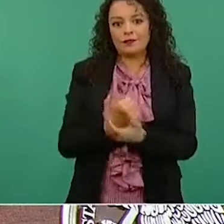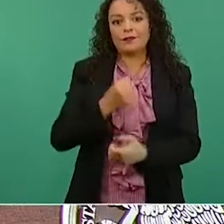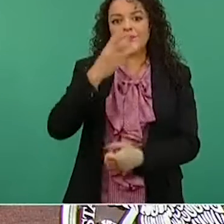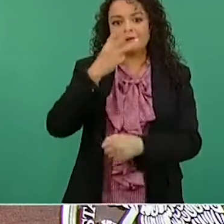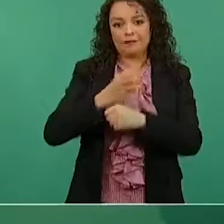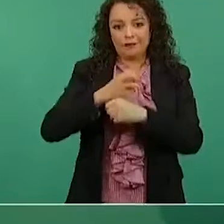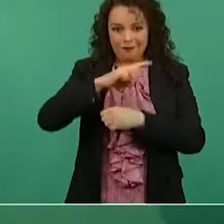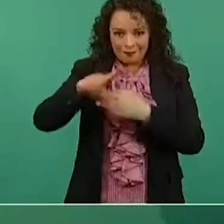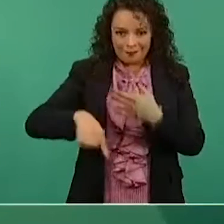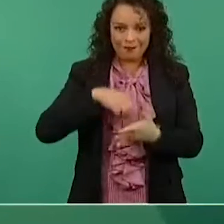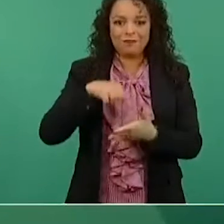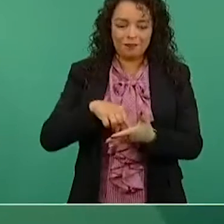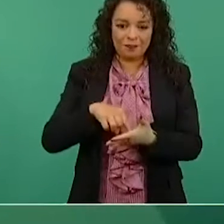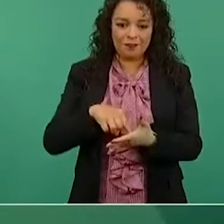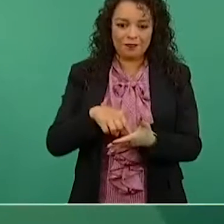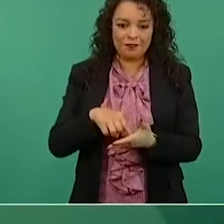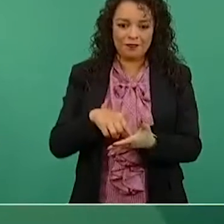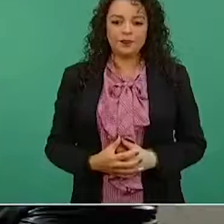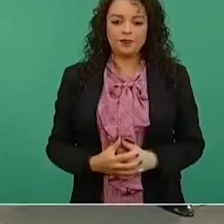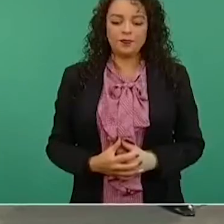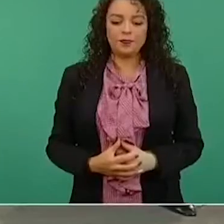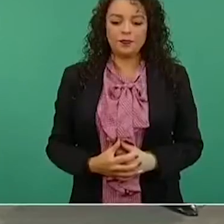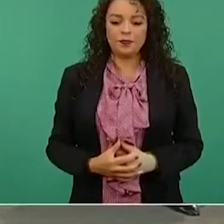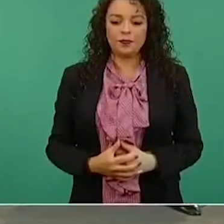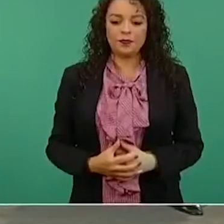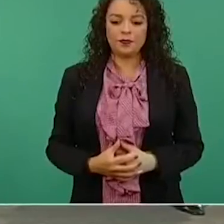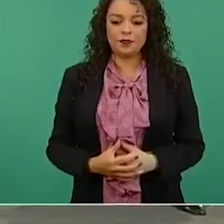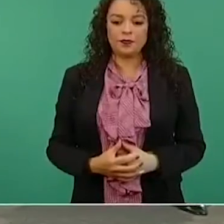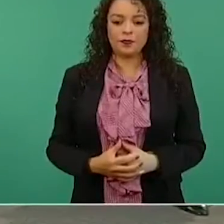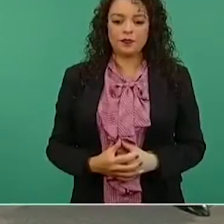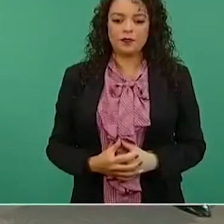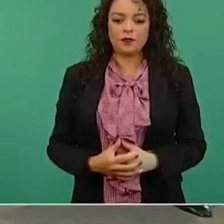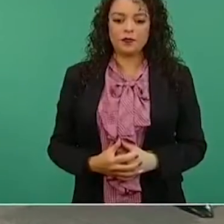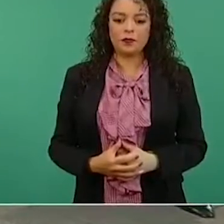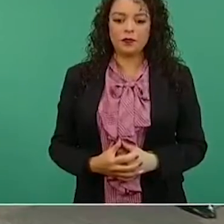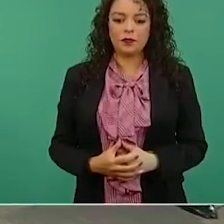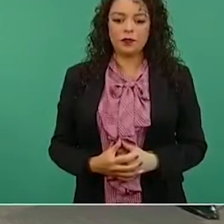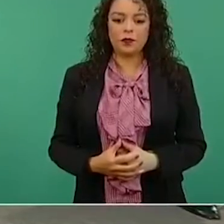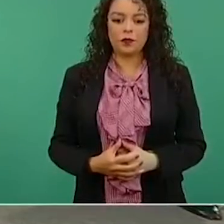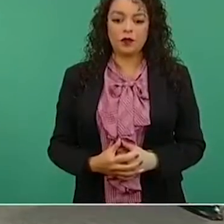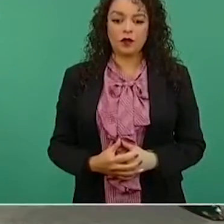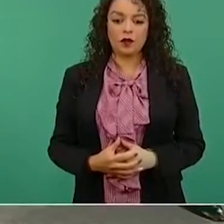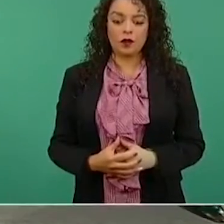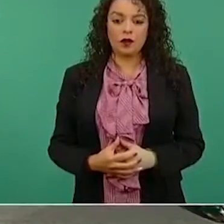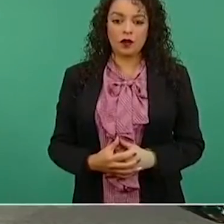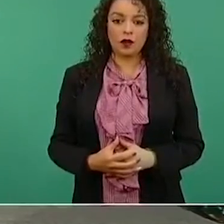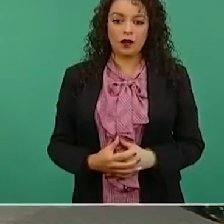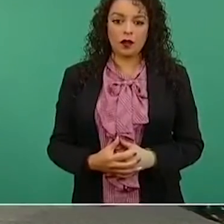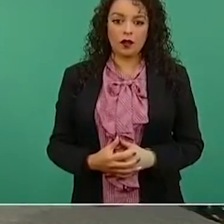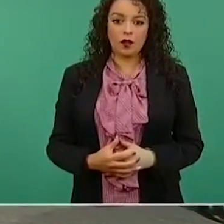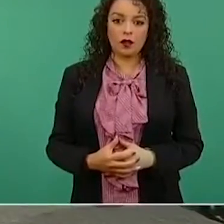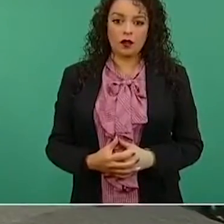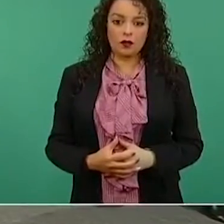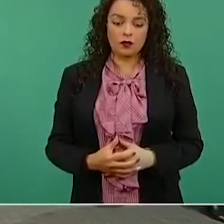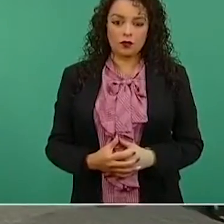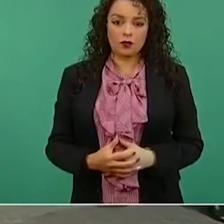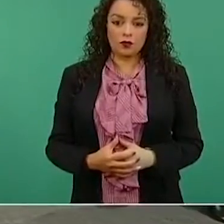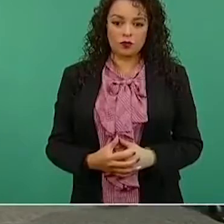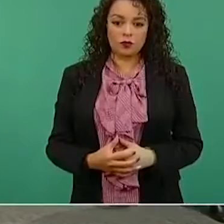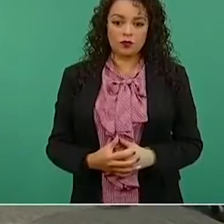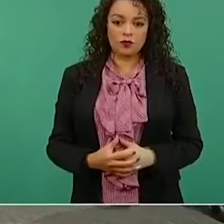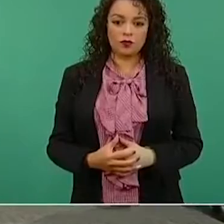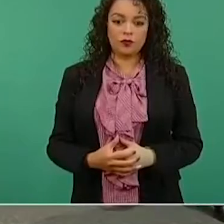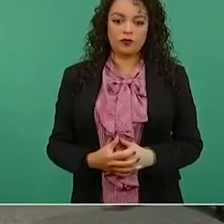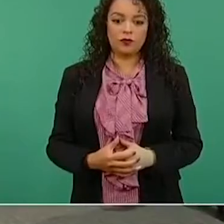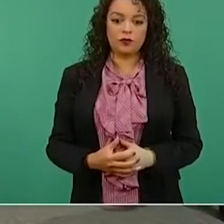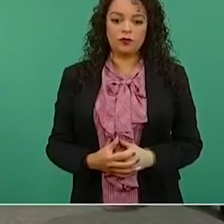subir en el podio del Gran Premio de México y del boxeador Saúl Canelo Álvarez por ser el rey del peso supermediano y felicitó a los